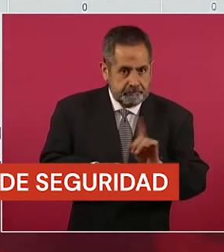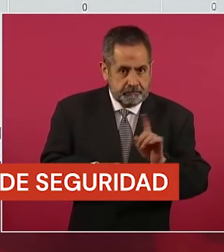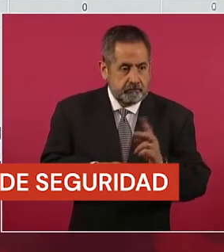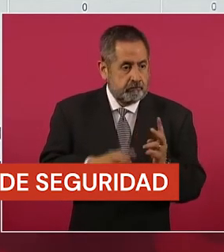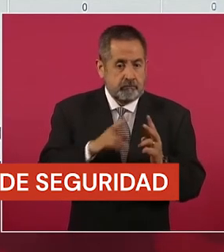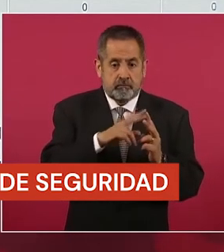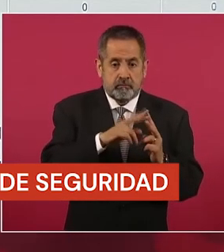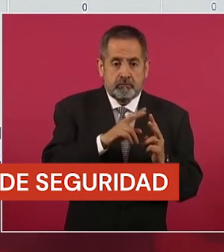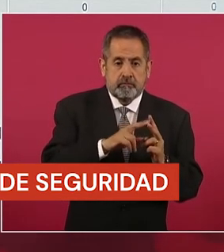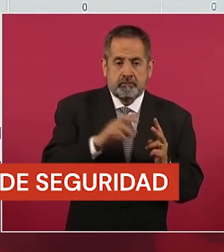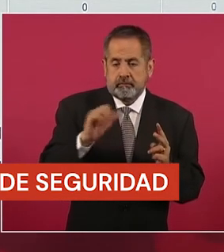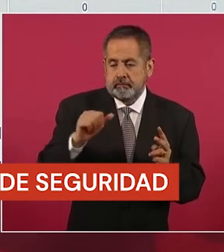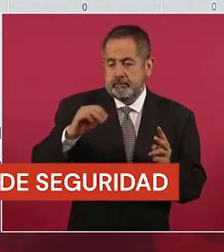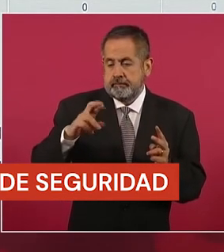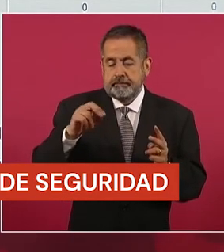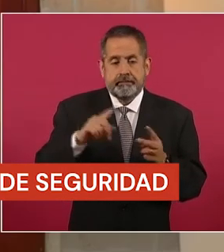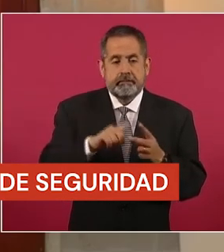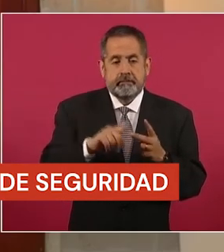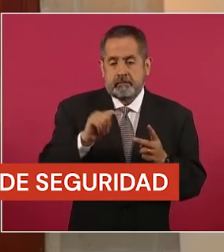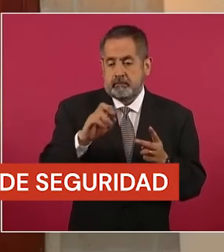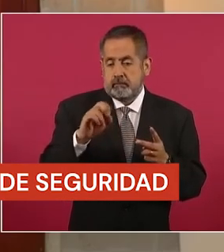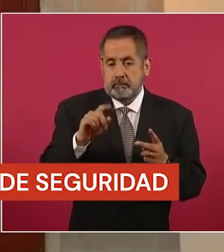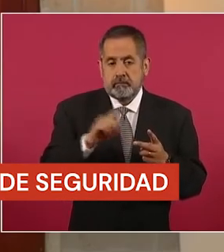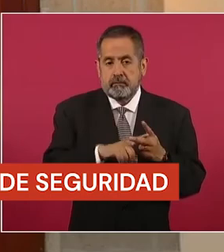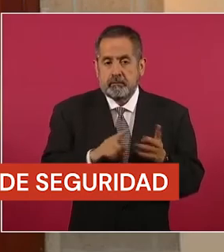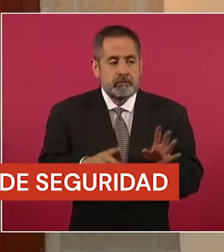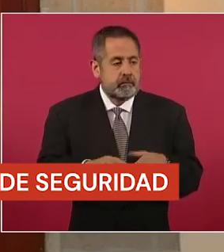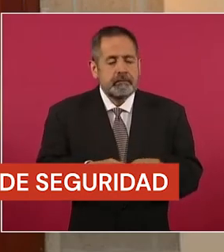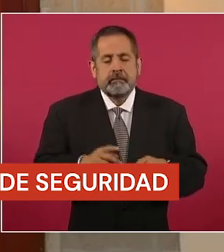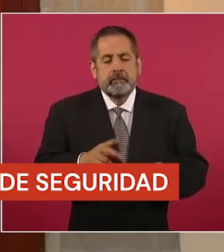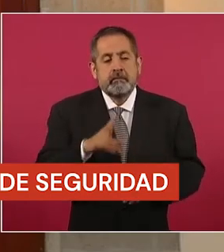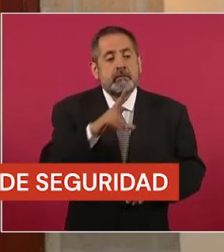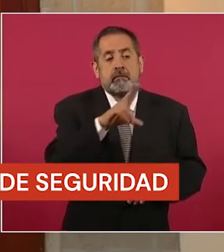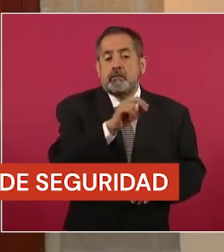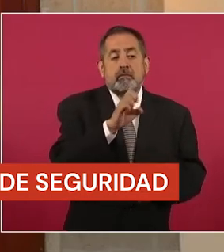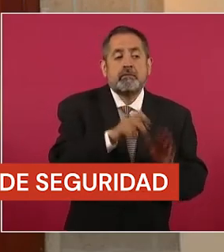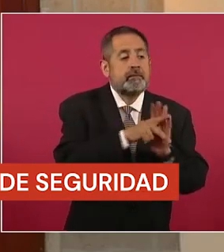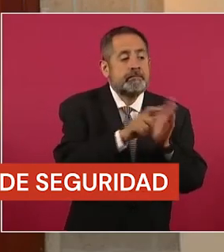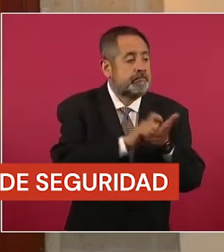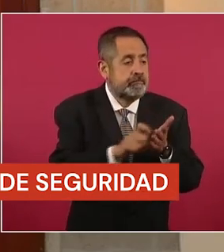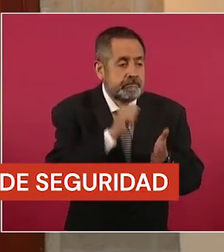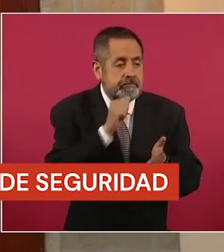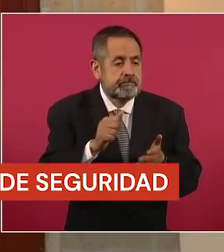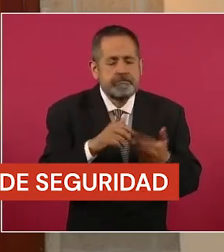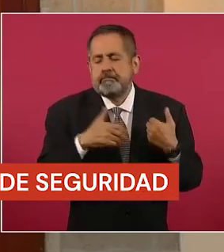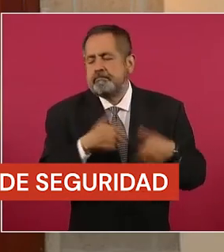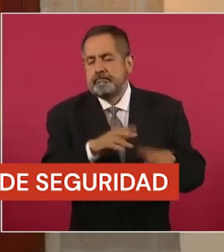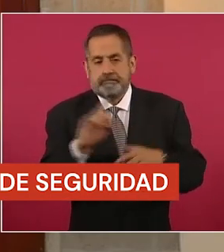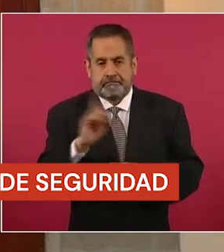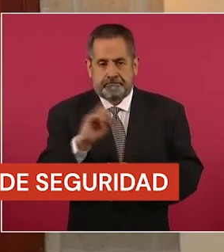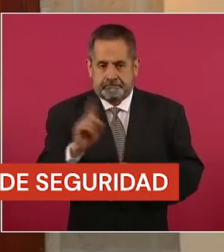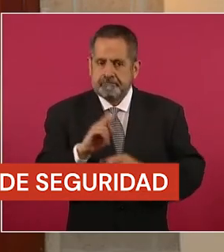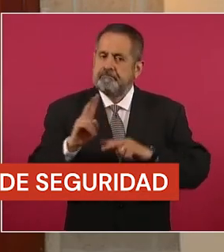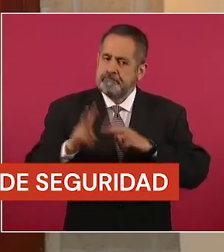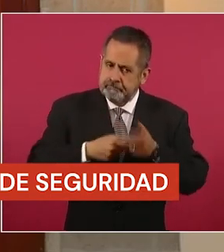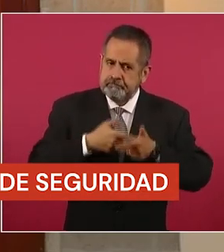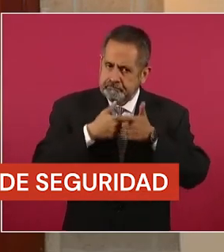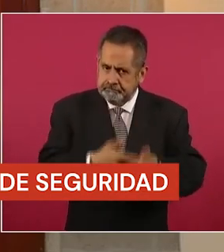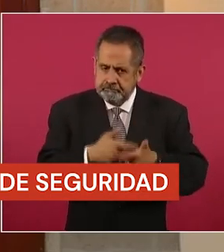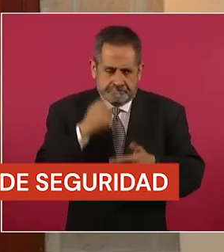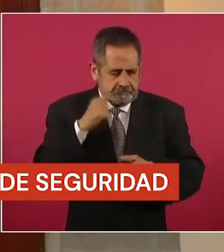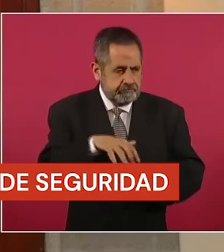compañero Camero como del compañero Toledo, no se sigan las investigaciones para también dar con los culpables